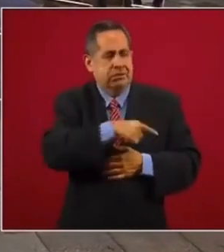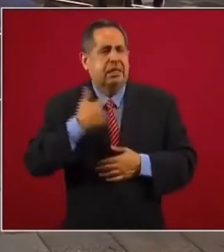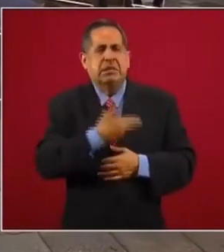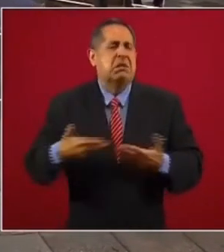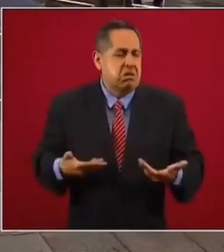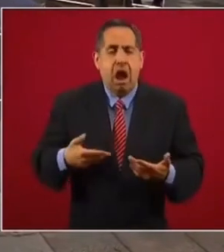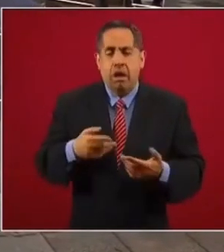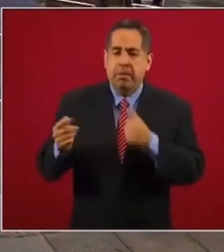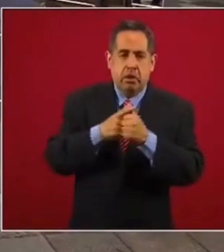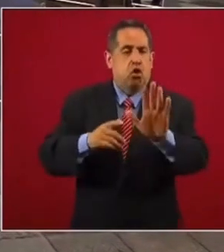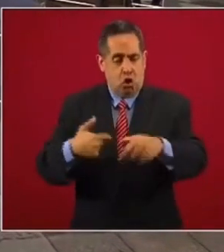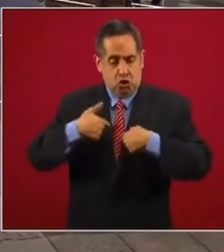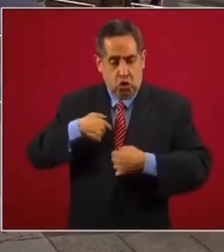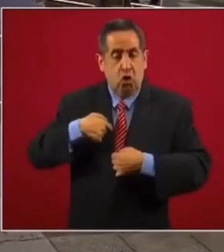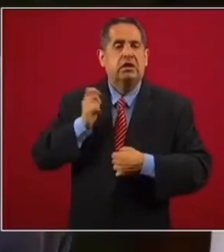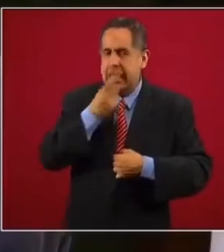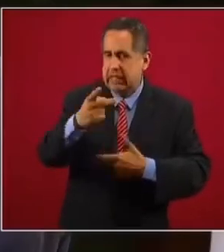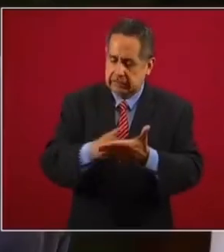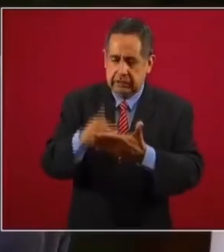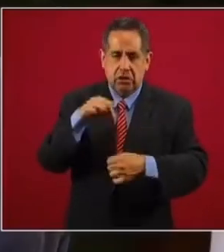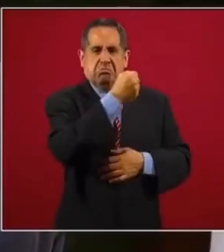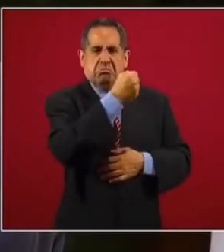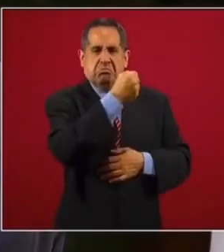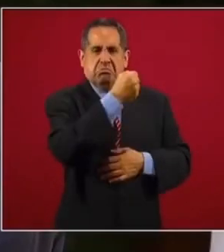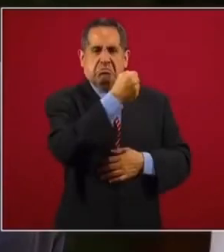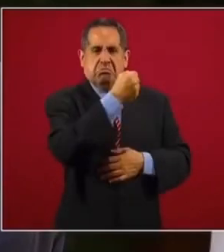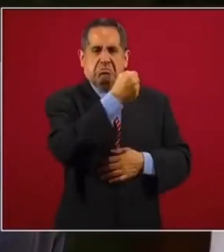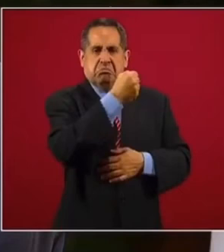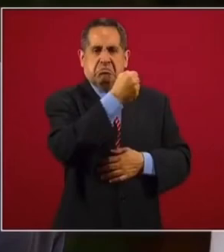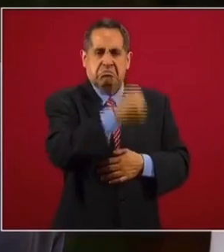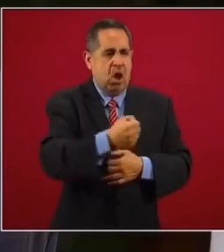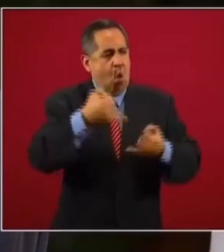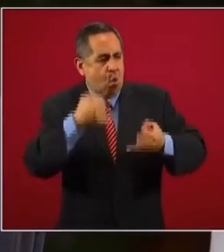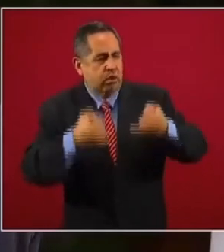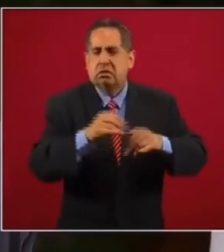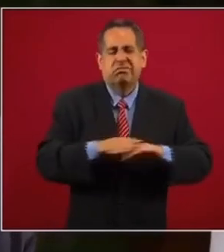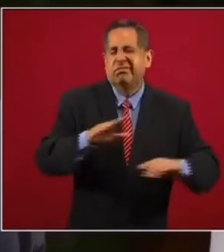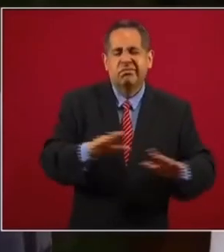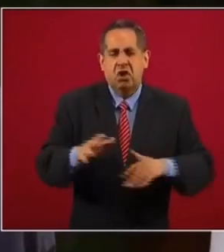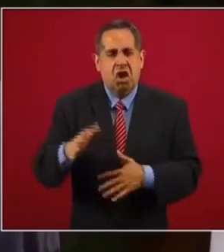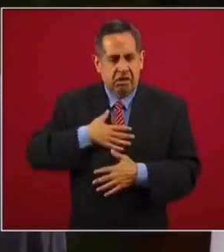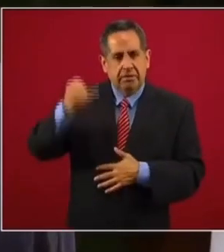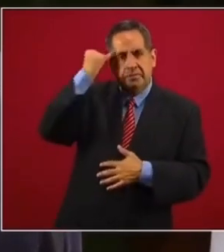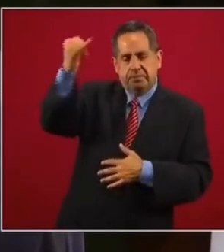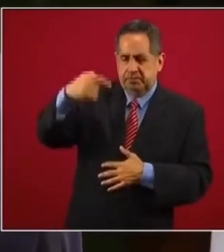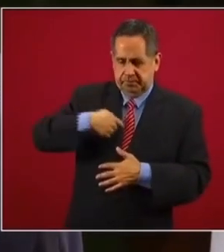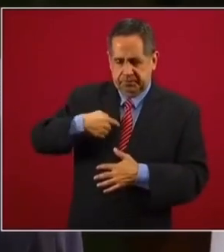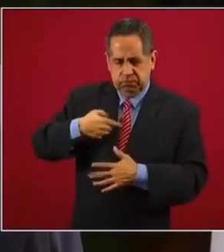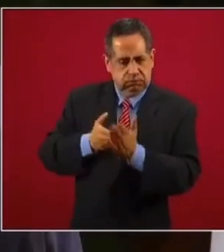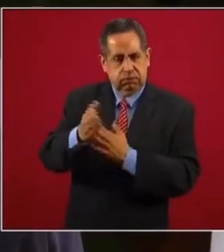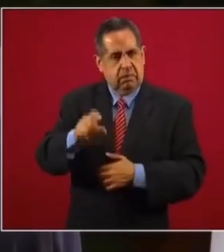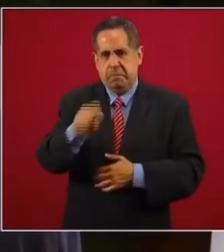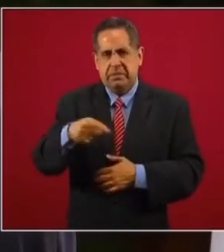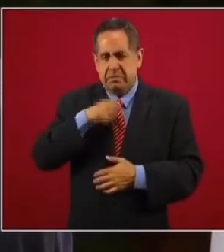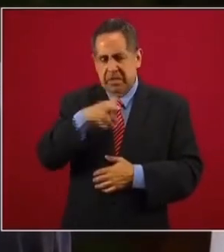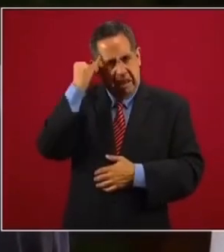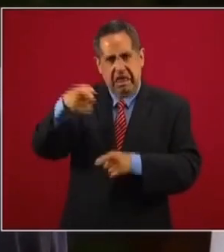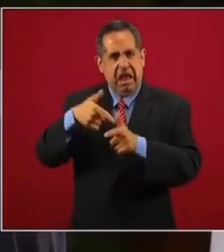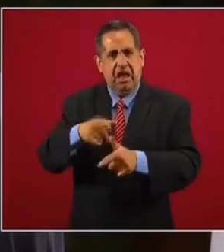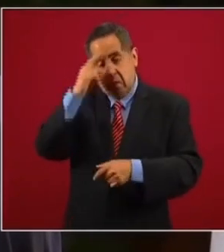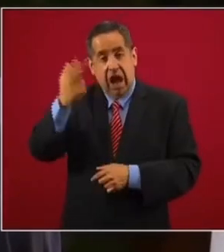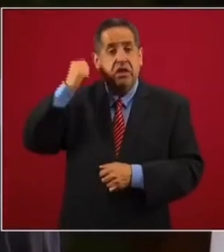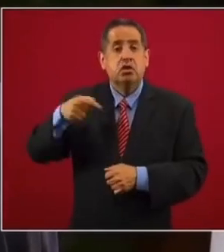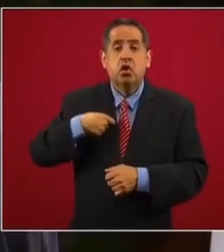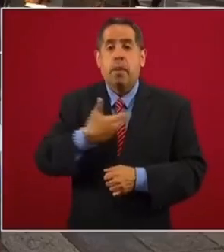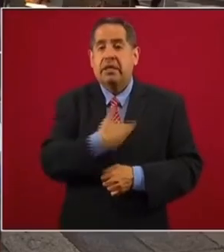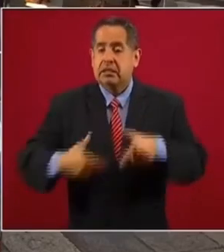dicho y reitero que yo votaría por no someterlos a proceso, pues mantengo la postura que sostuve desde mi